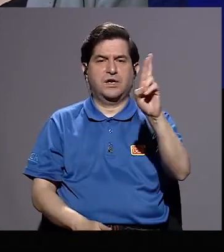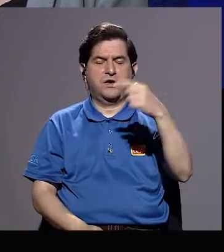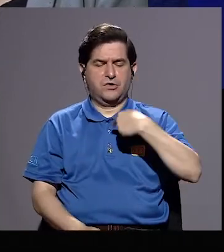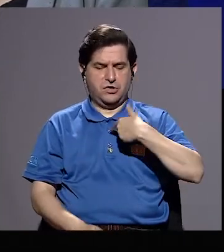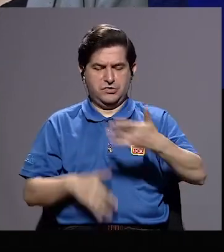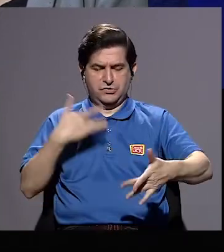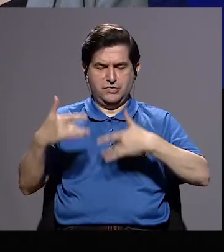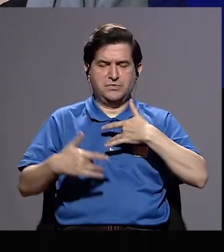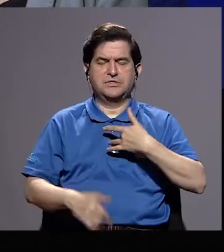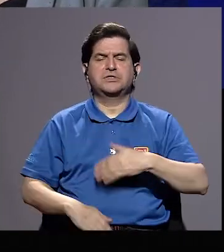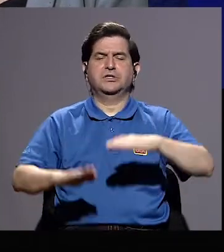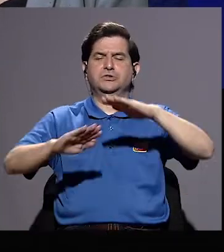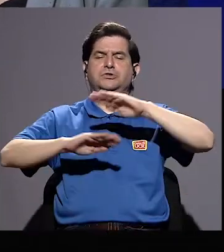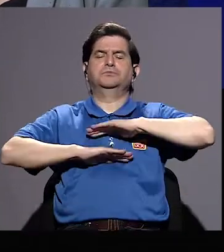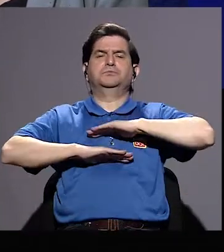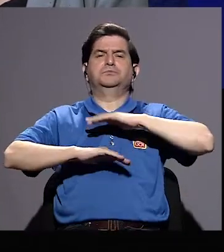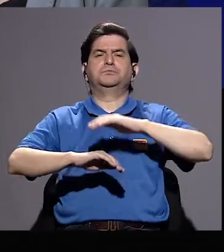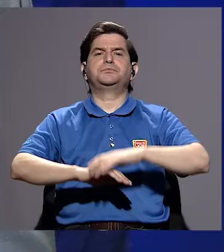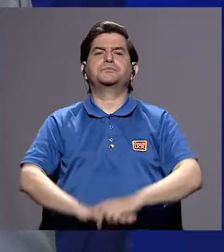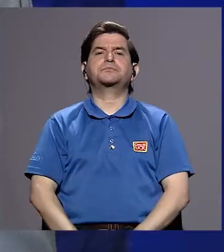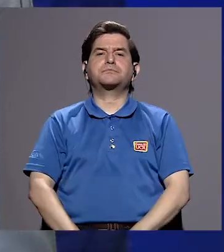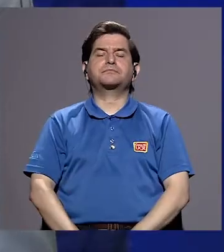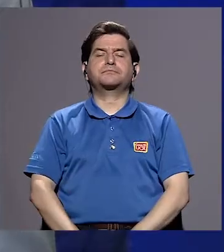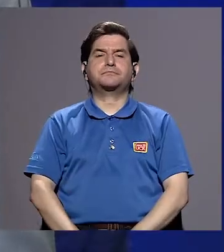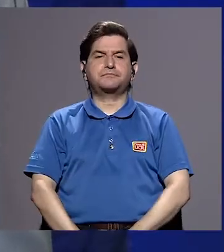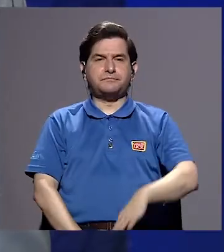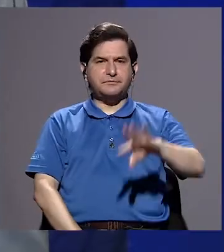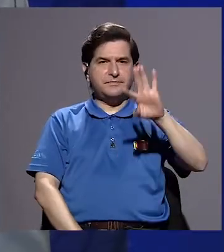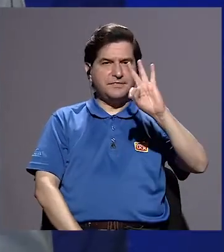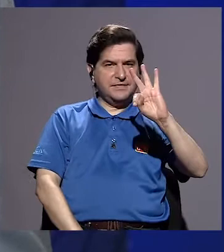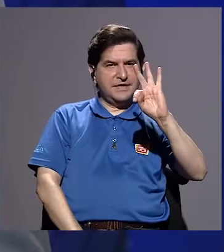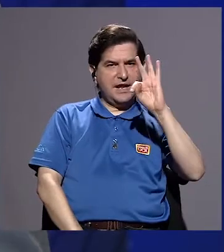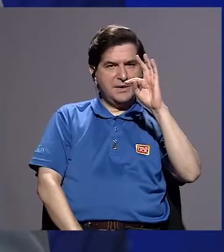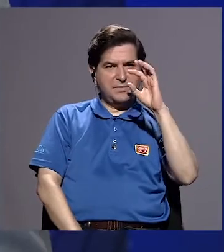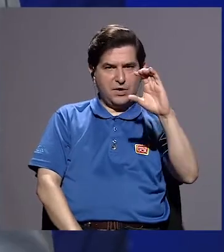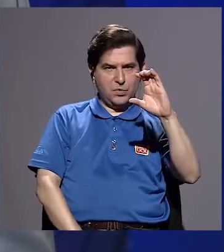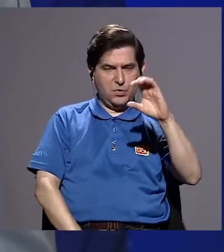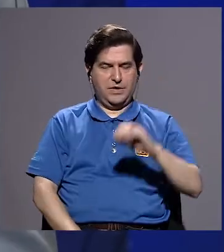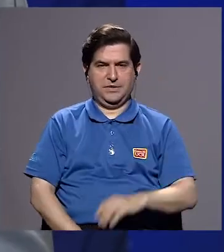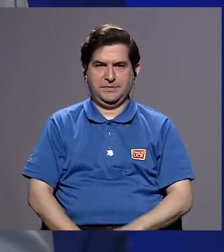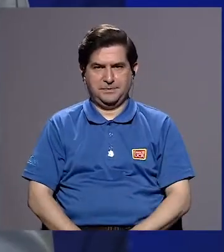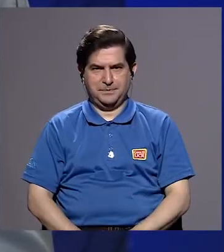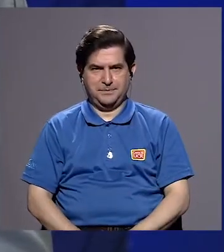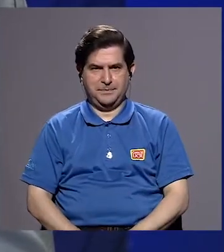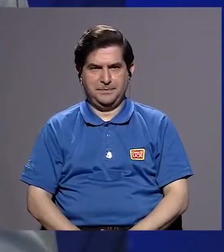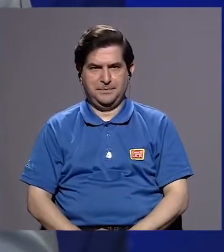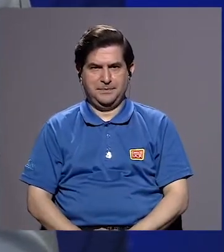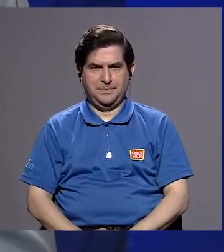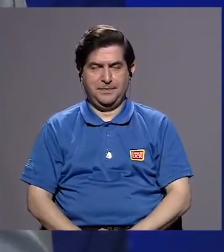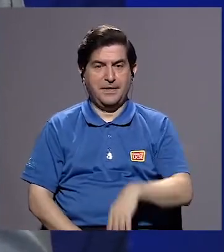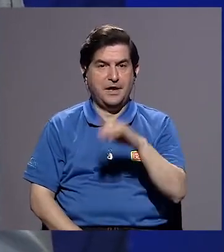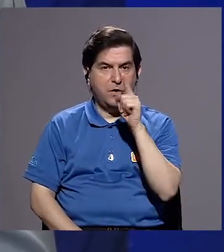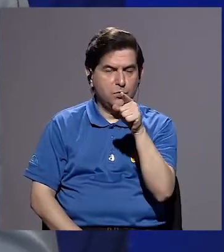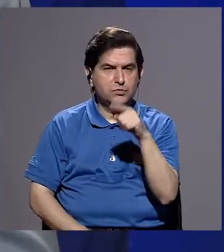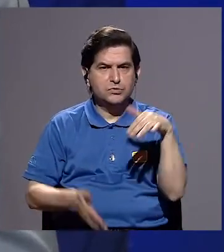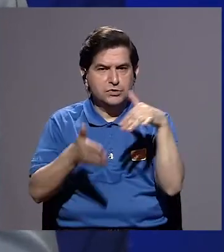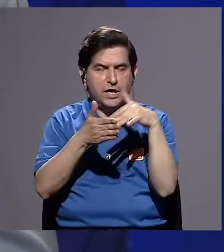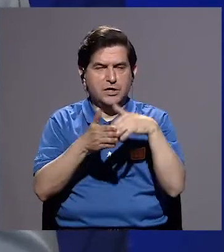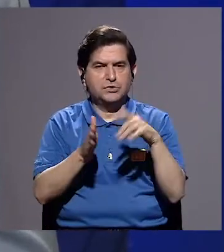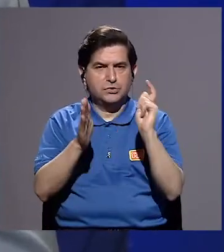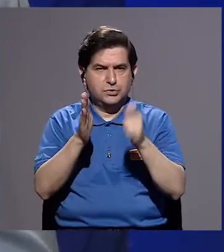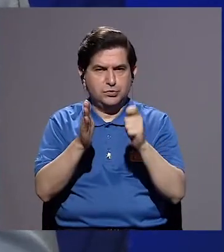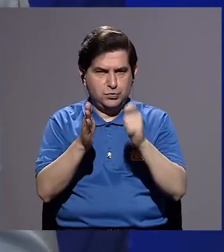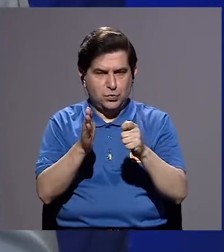me siento muy complacida. Doña Telma, usted estudia